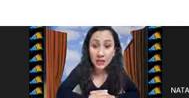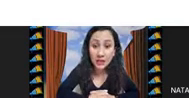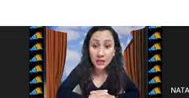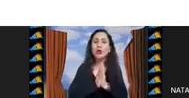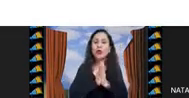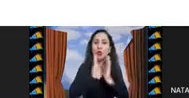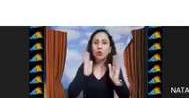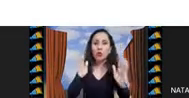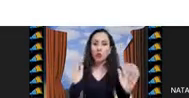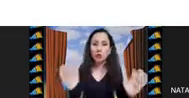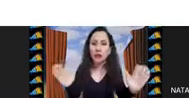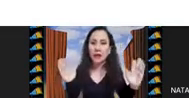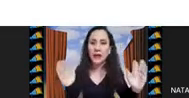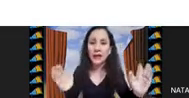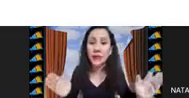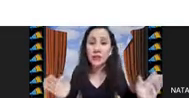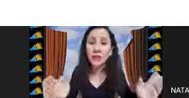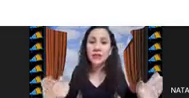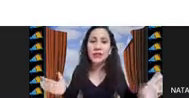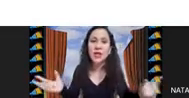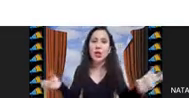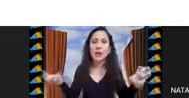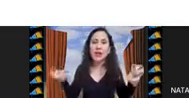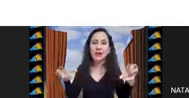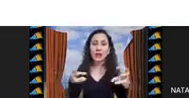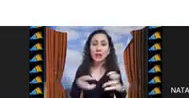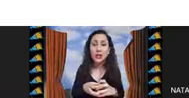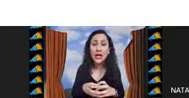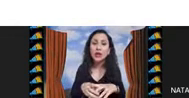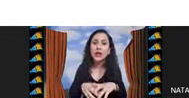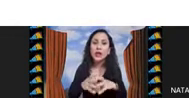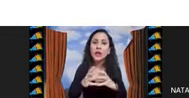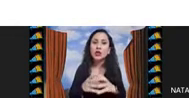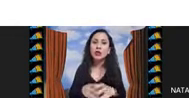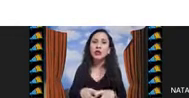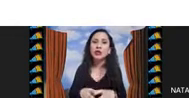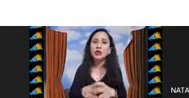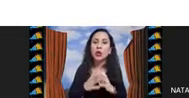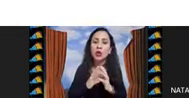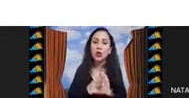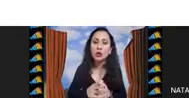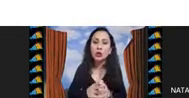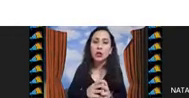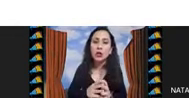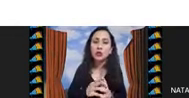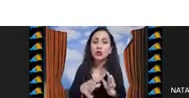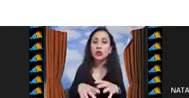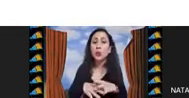agrupación tengo un conjunto de elementos que tengo que particionar en un